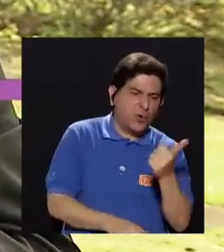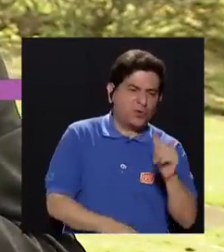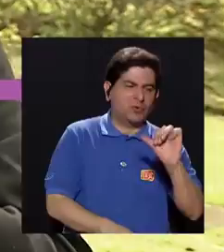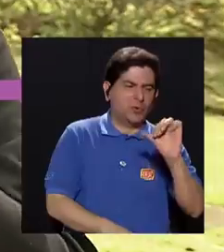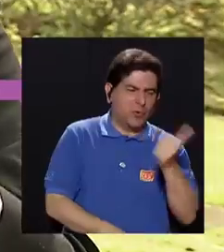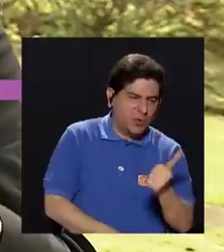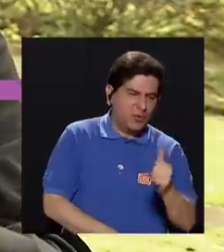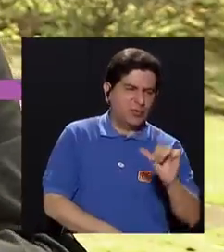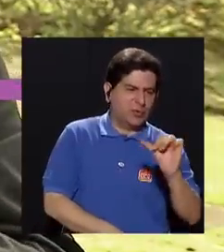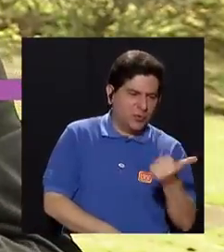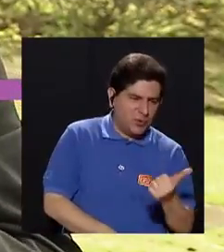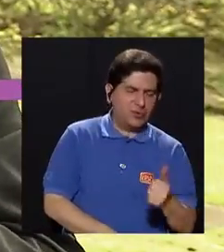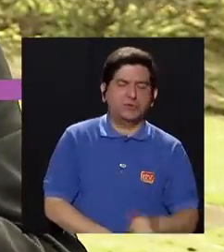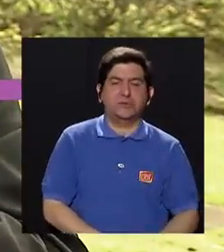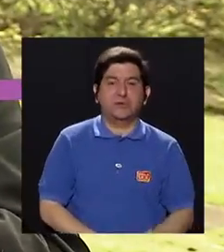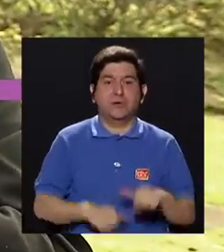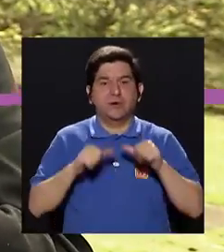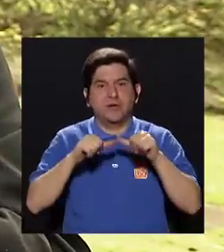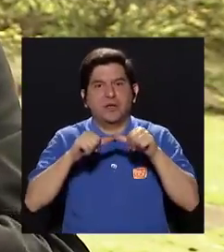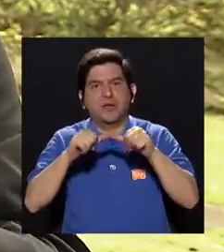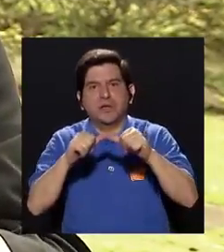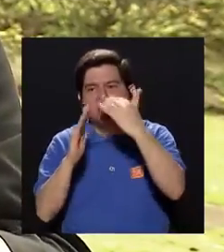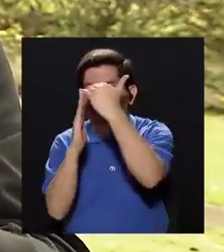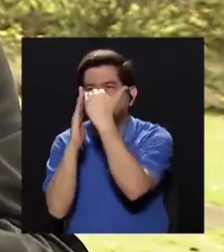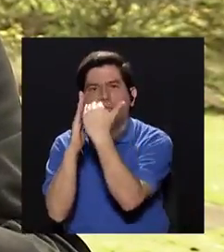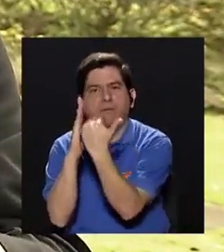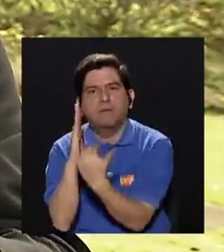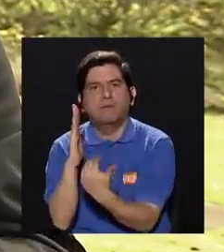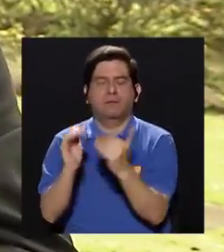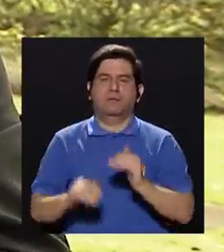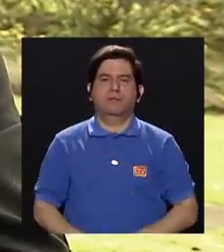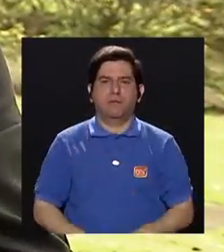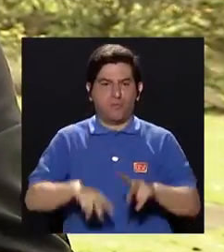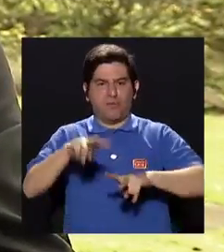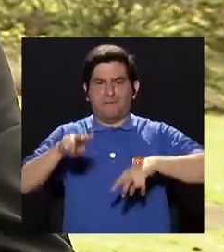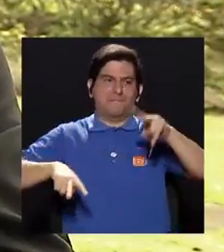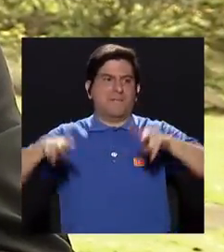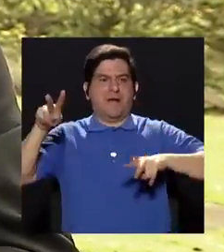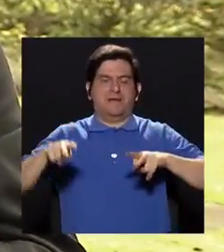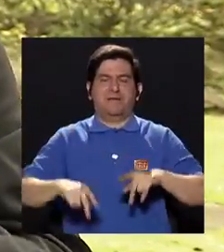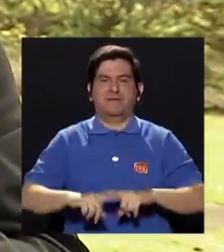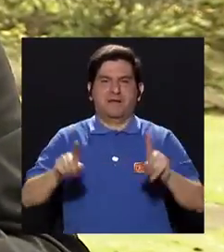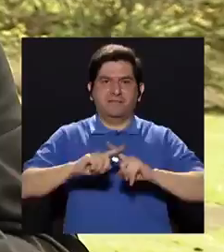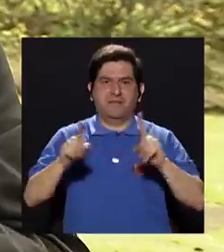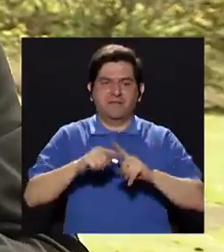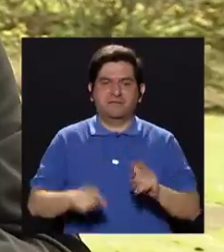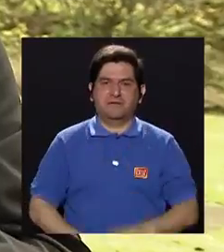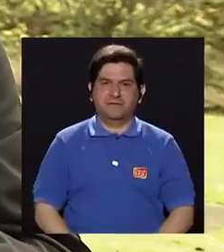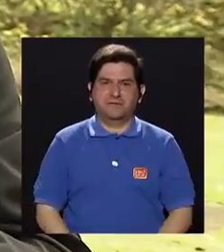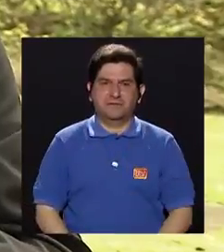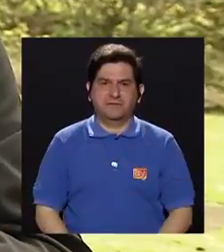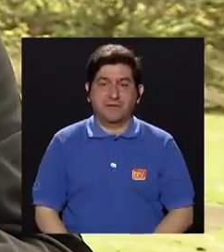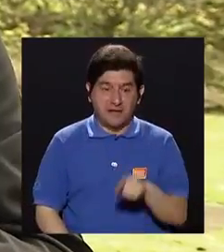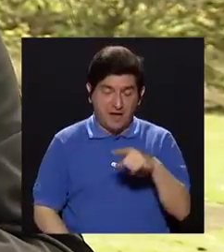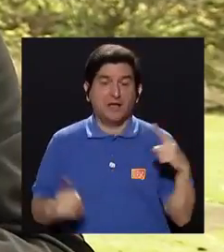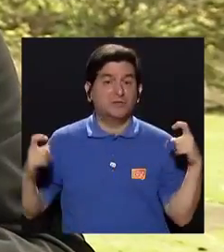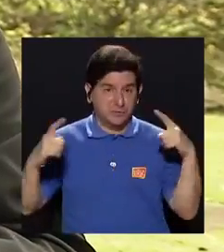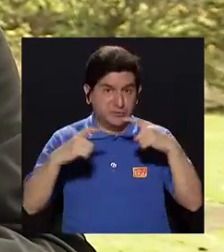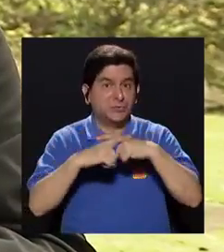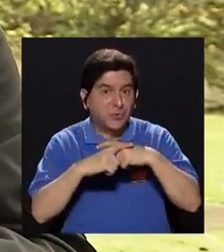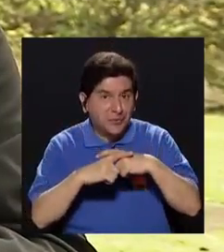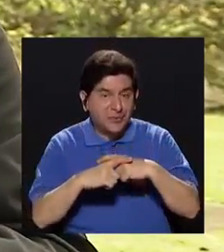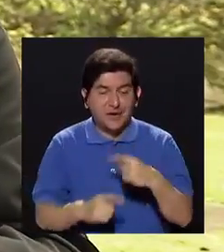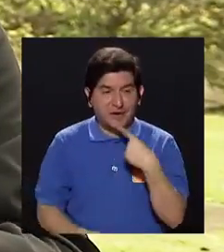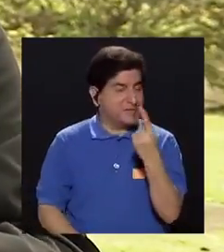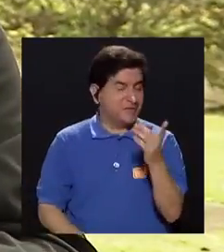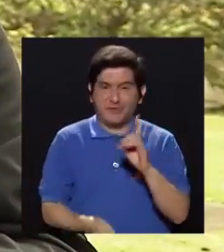otro, este no me funcionó y lo cambio a otro y voy con la tos, ¿verdad?, una variedad enorme. Y eso complica en ocasiones cuando no se